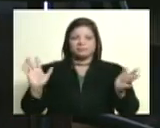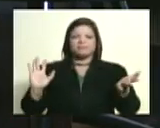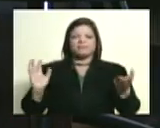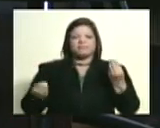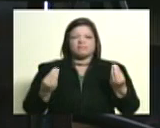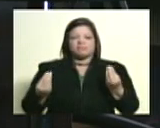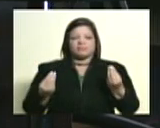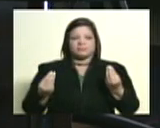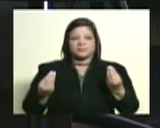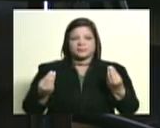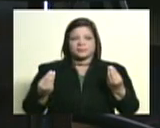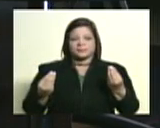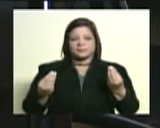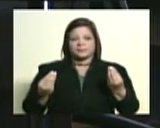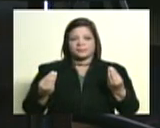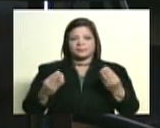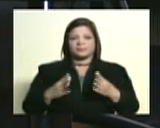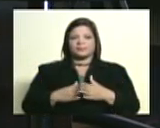la...